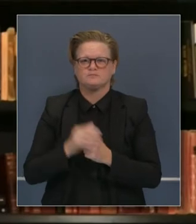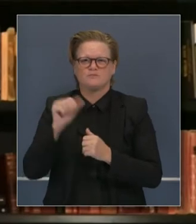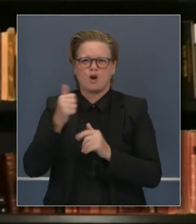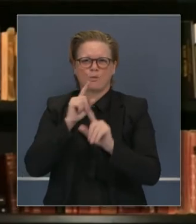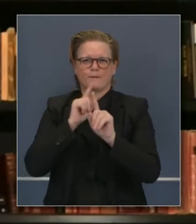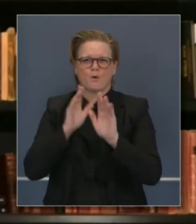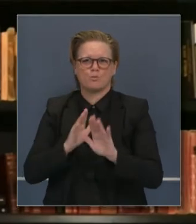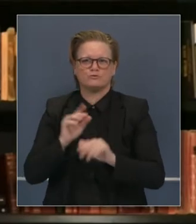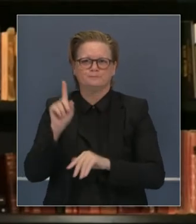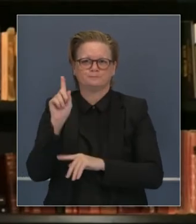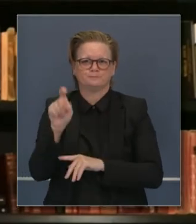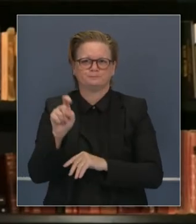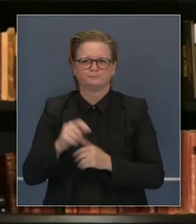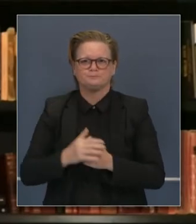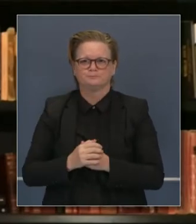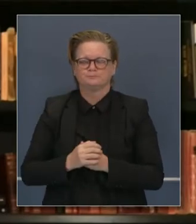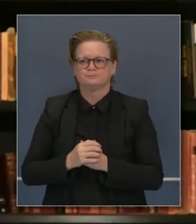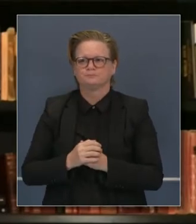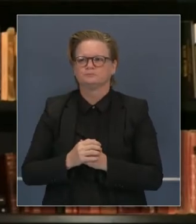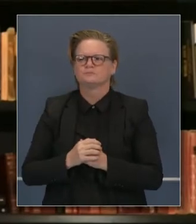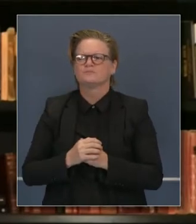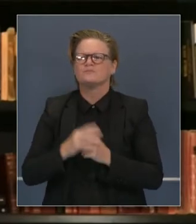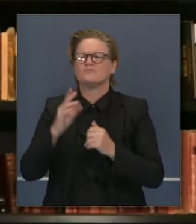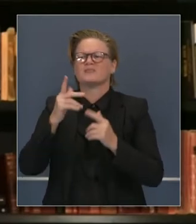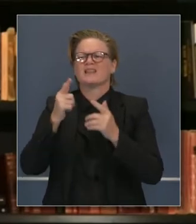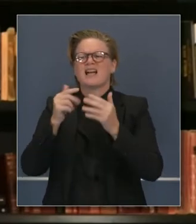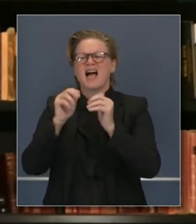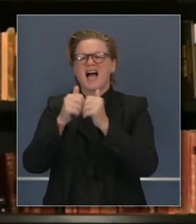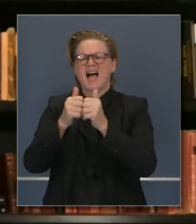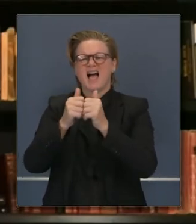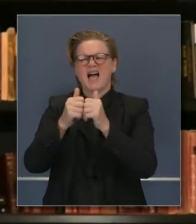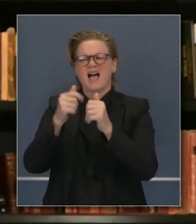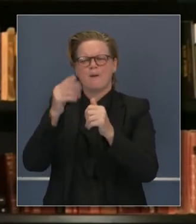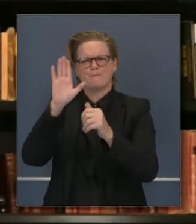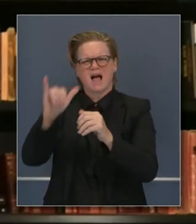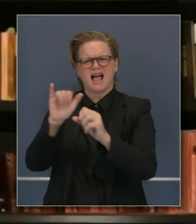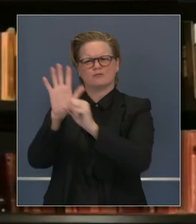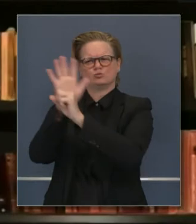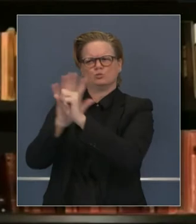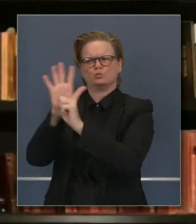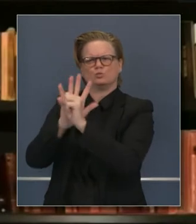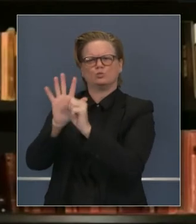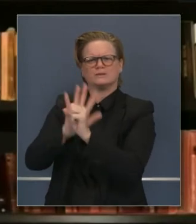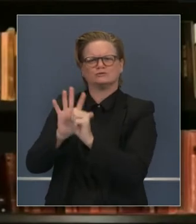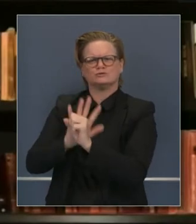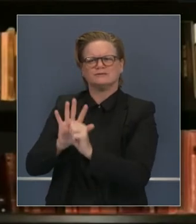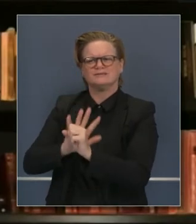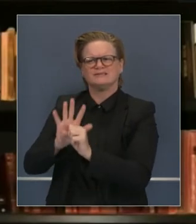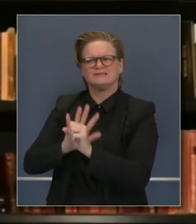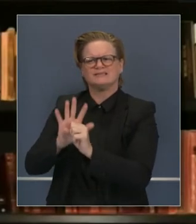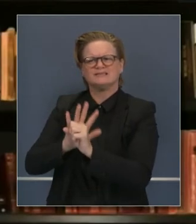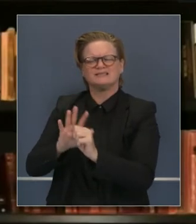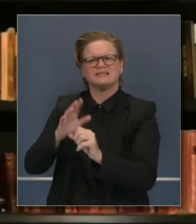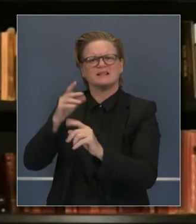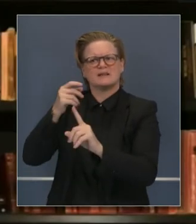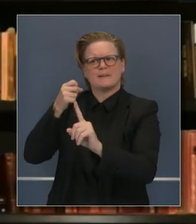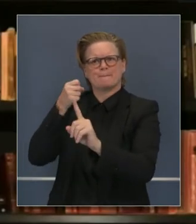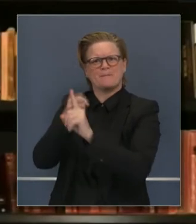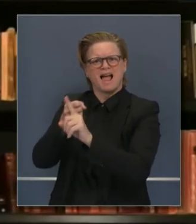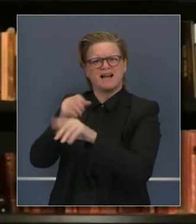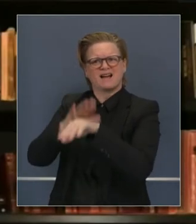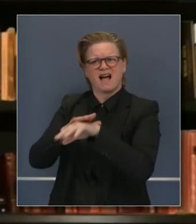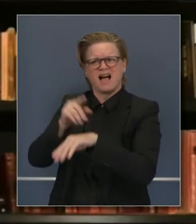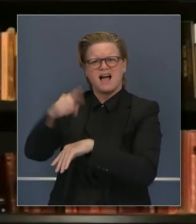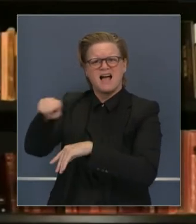Hola. Me pregunto cómo es que este sistema de región y quedarse en casa afecta el traslado de